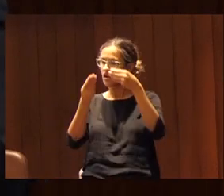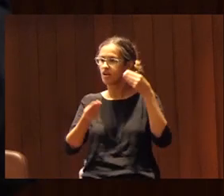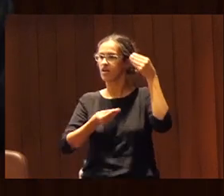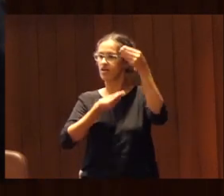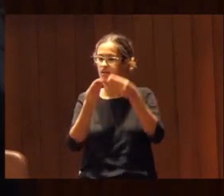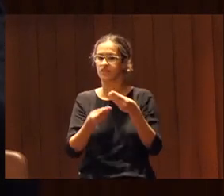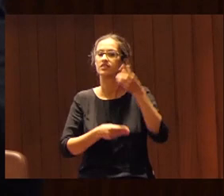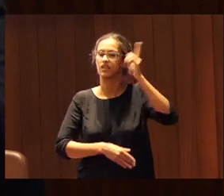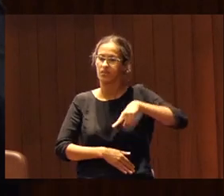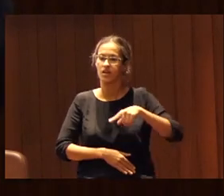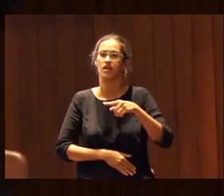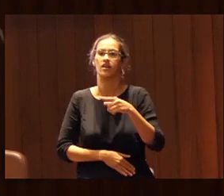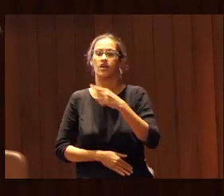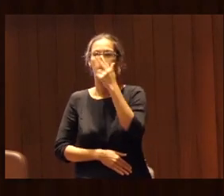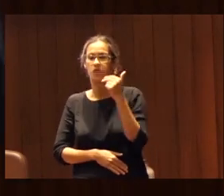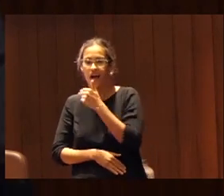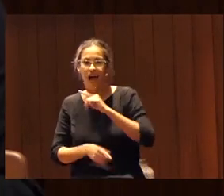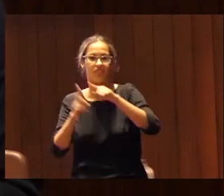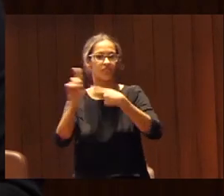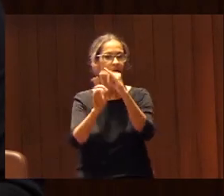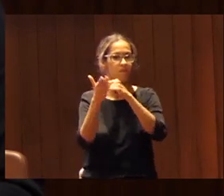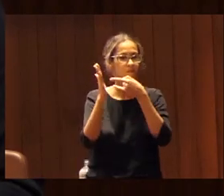tenemos compromiso hemos reflexionado tenemos un plan